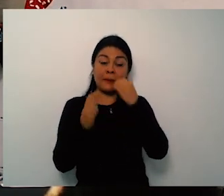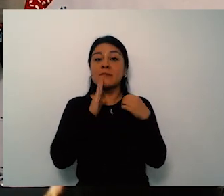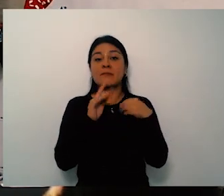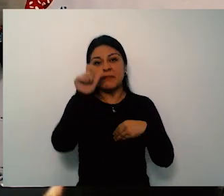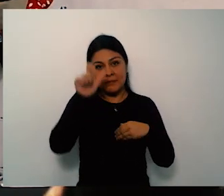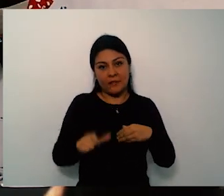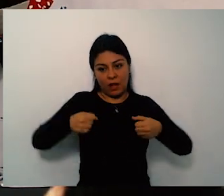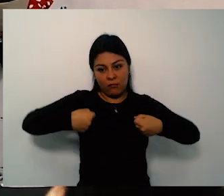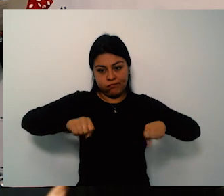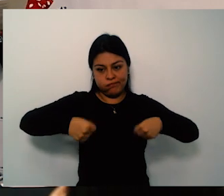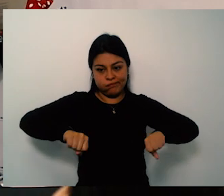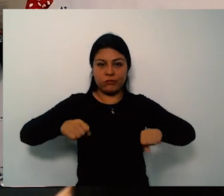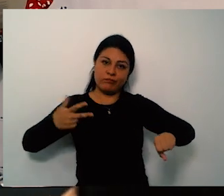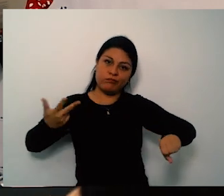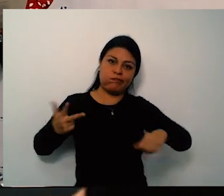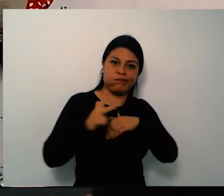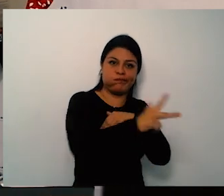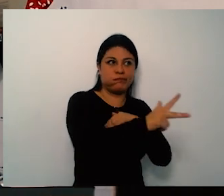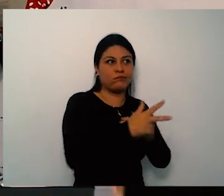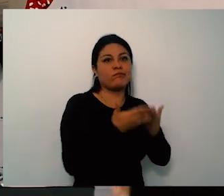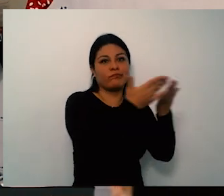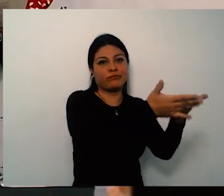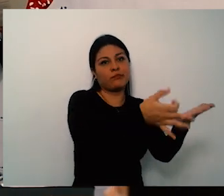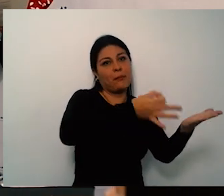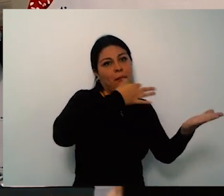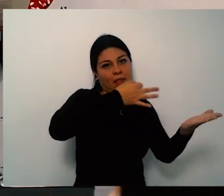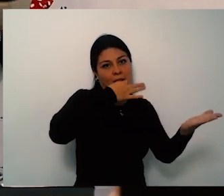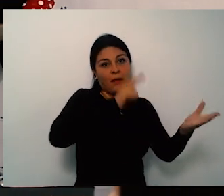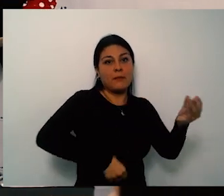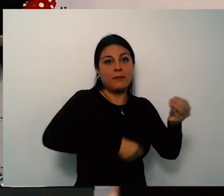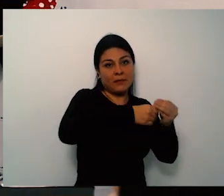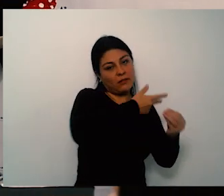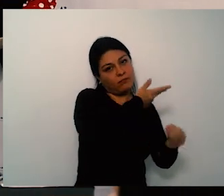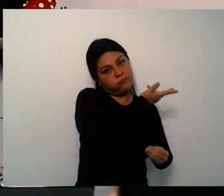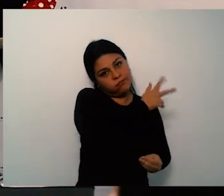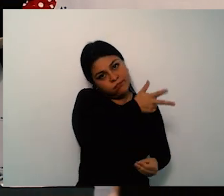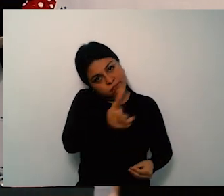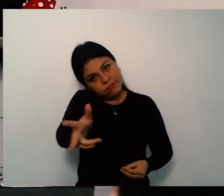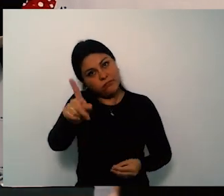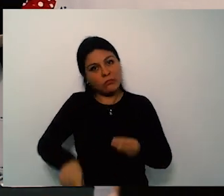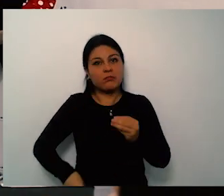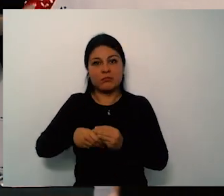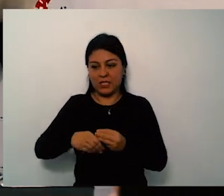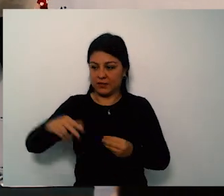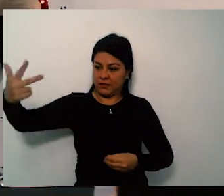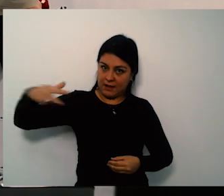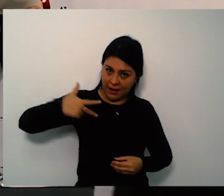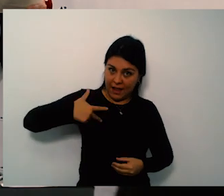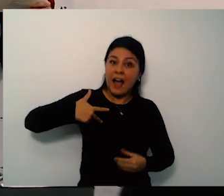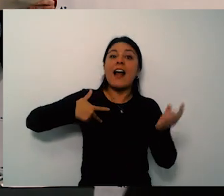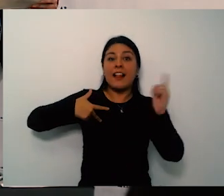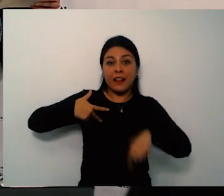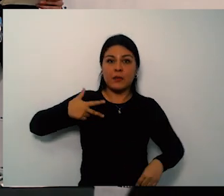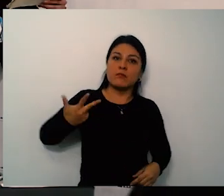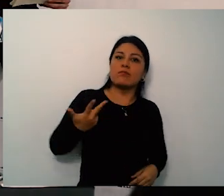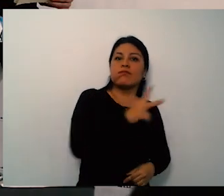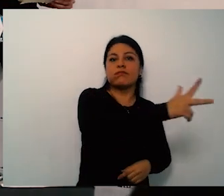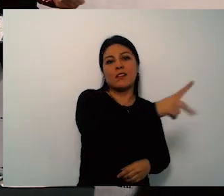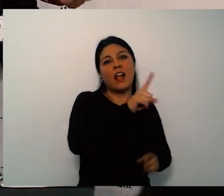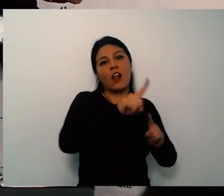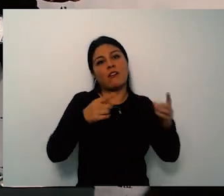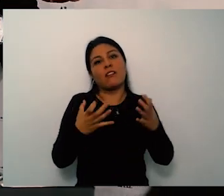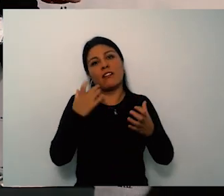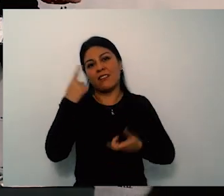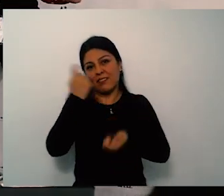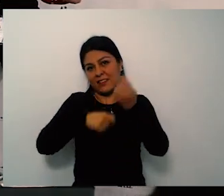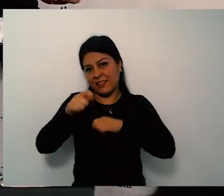puertas para que nos empiecen a creer que sí estamos prestando unos servicios con muy buena calidad Gracias doctor Pineda